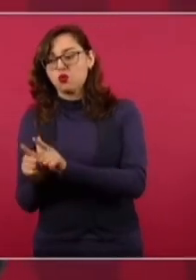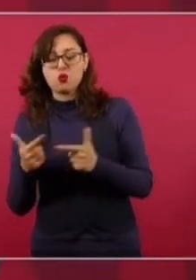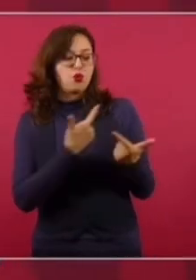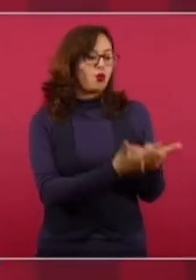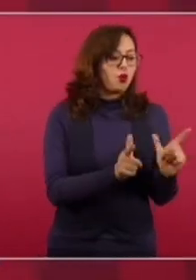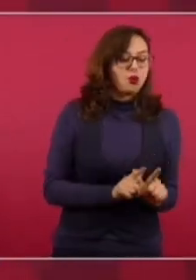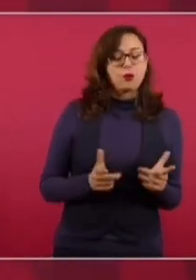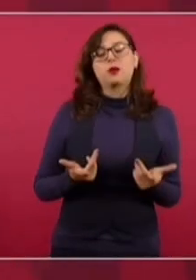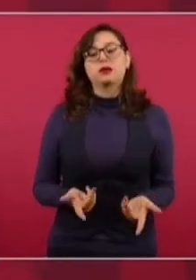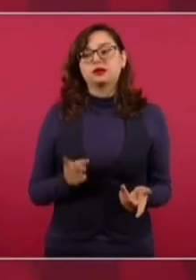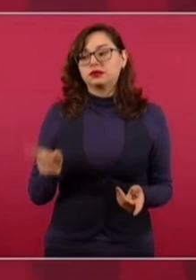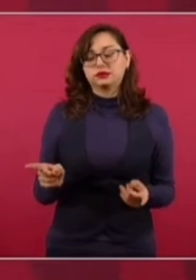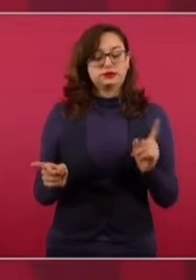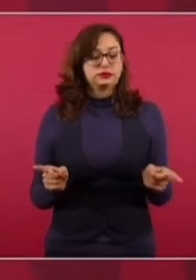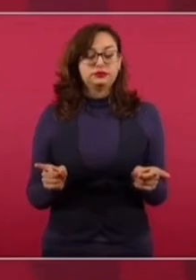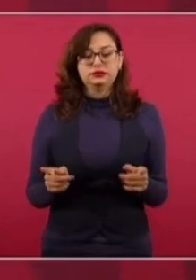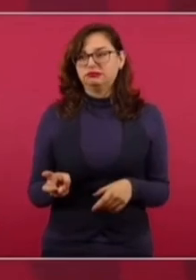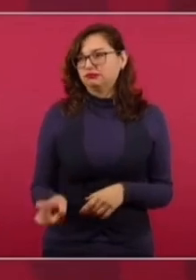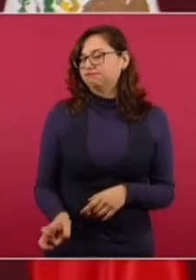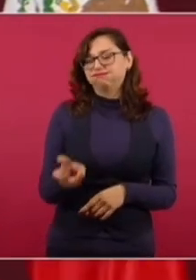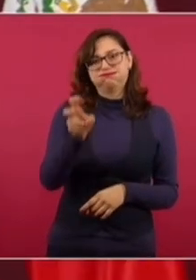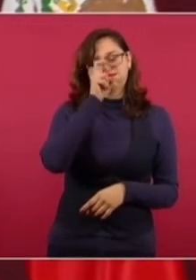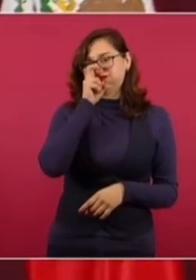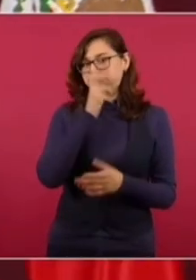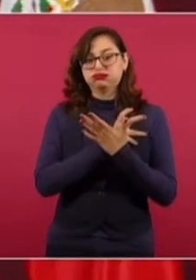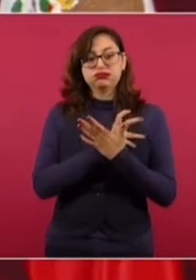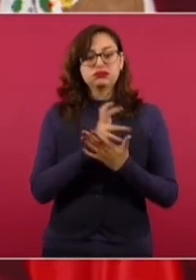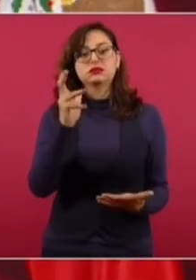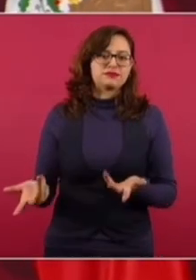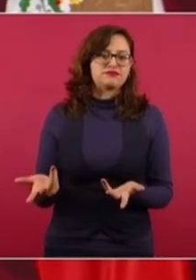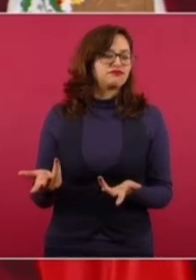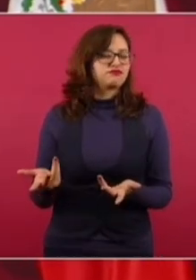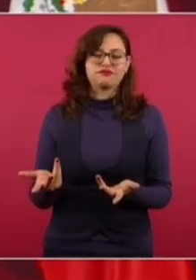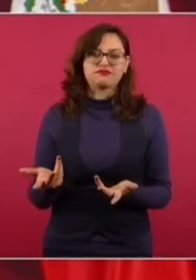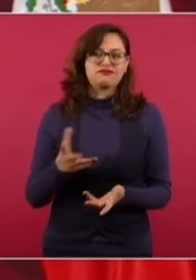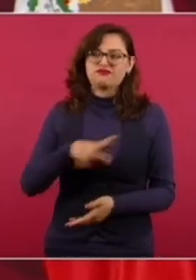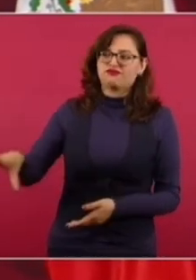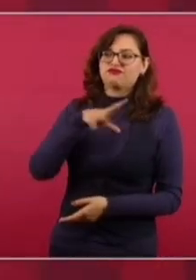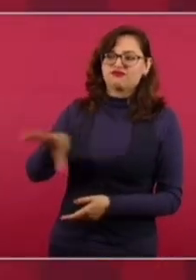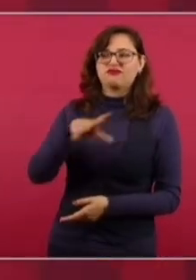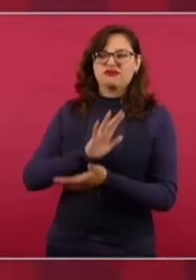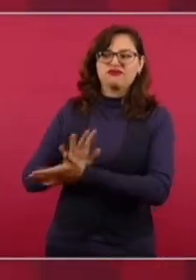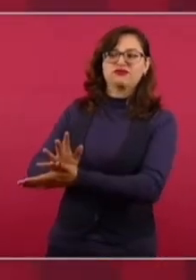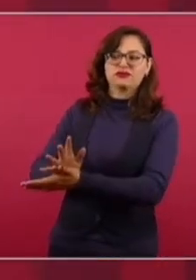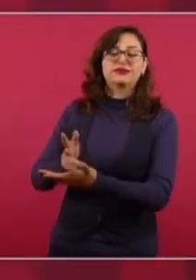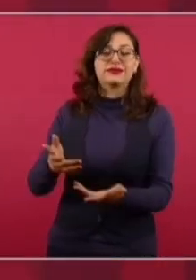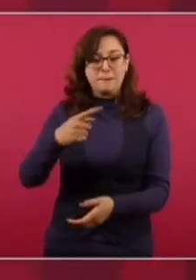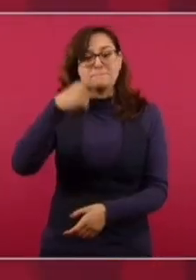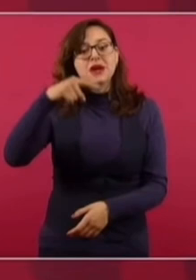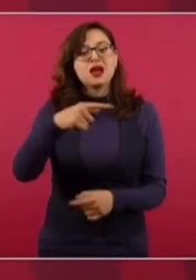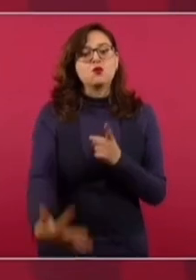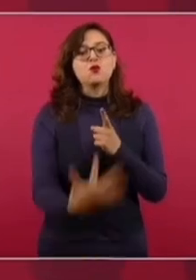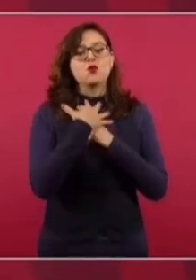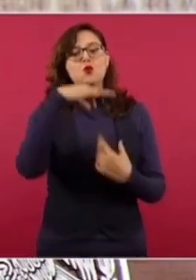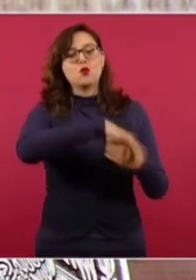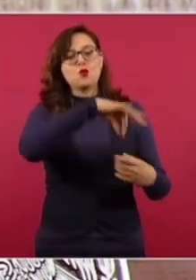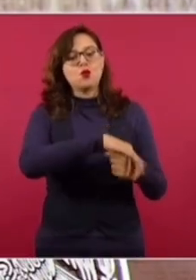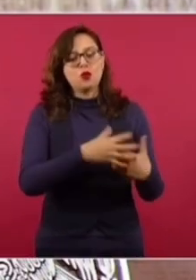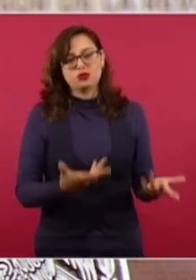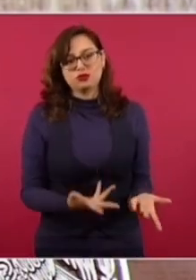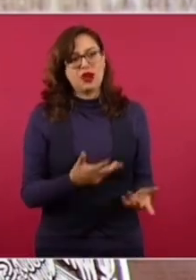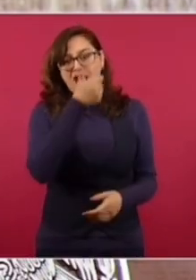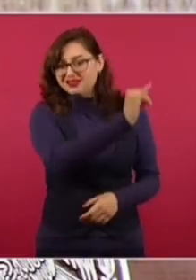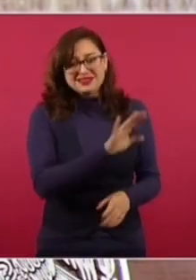y unos todavía más extremistas, agarran de bandera el rechazo a migrantes para sacar votos,